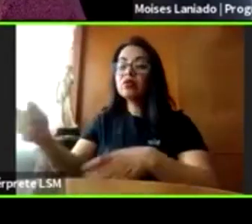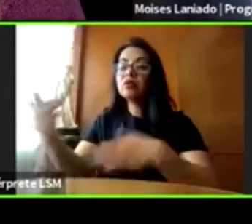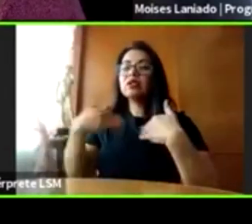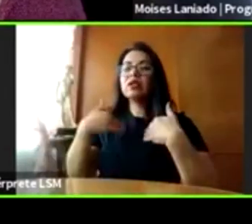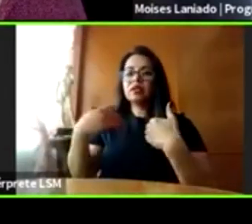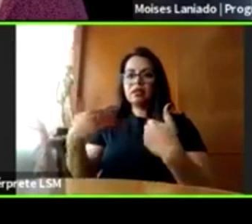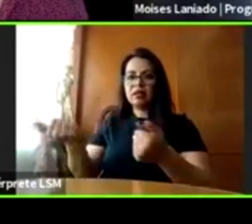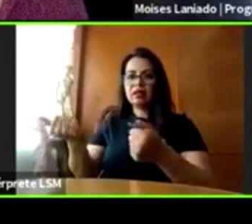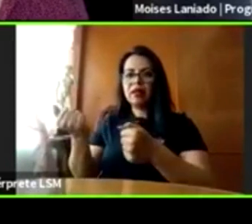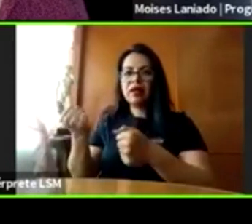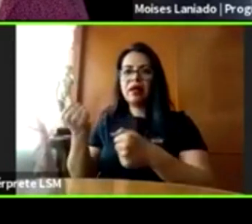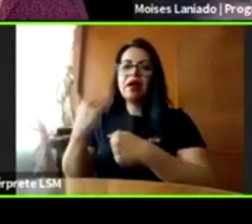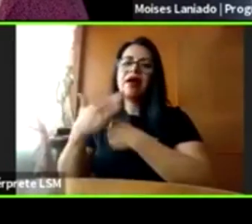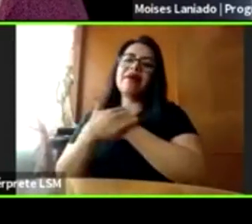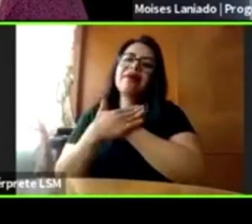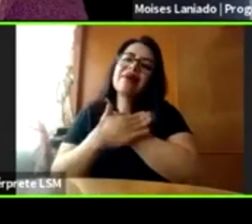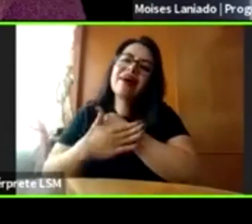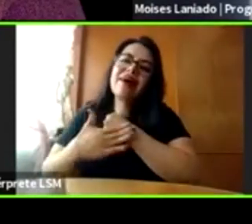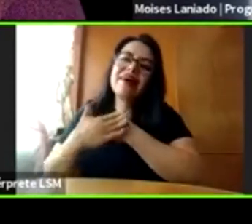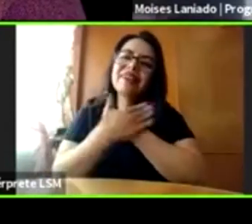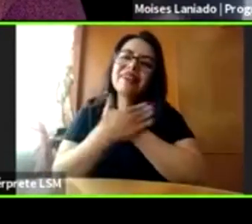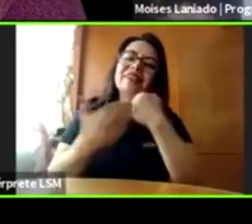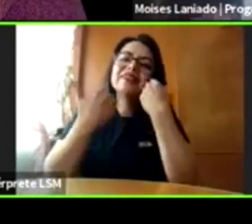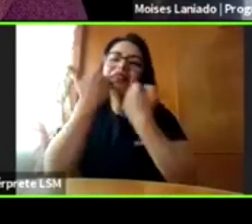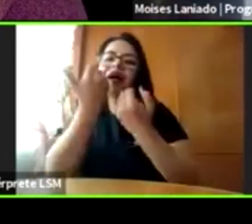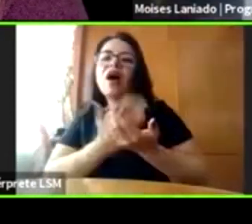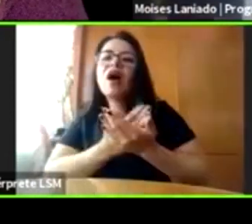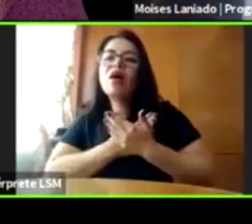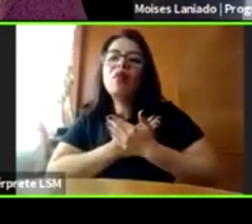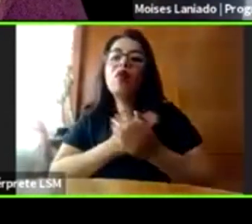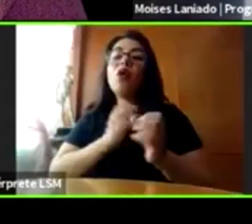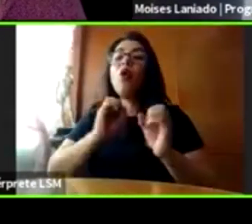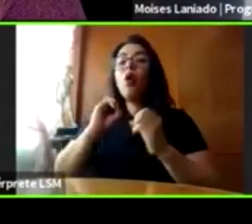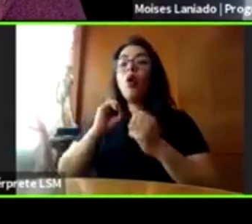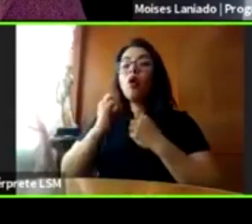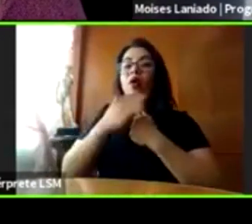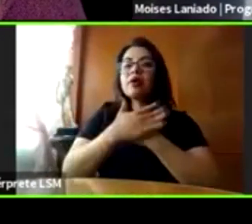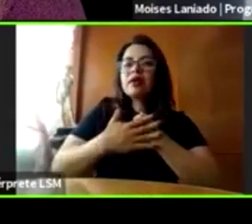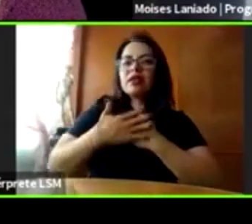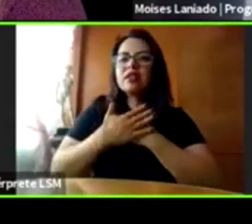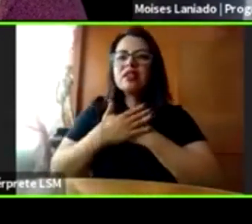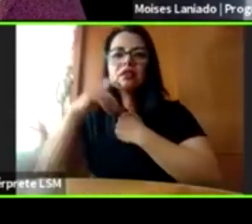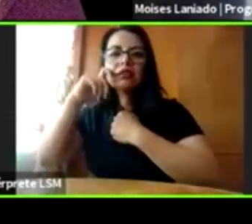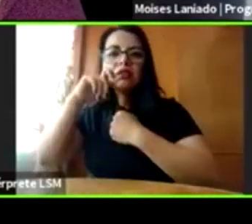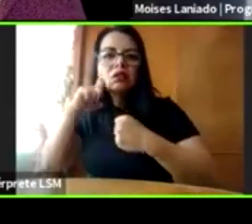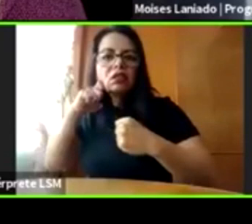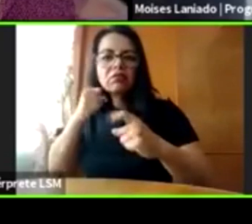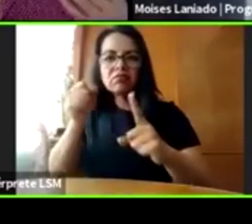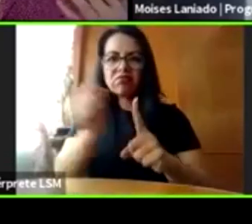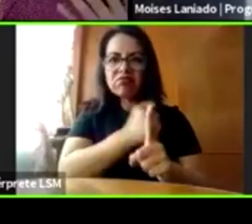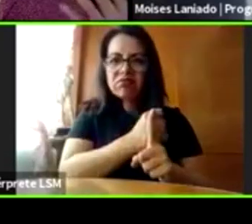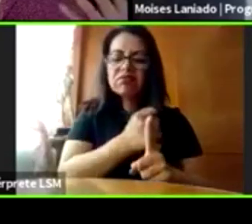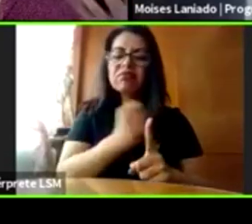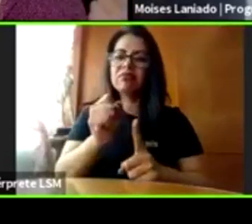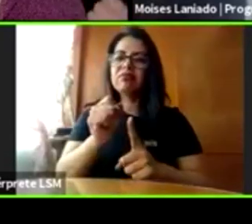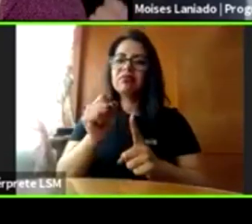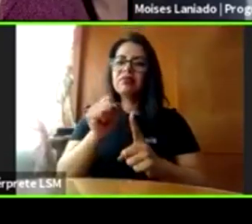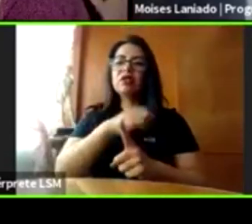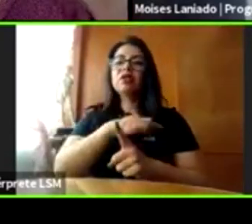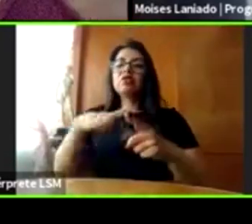una caricia de ternura y una caricia erótica. Los seres humanos necesitamos que